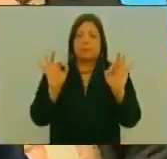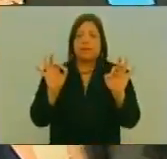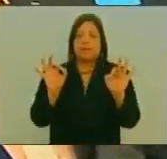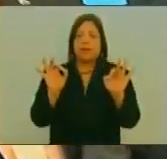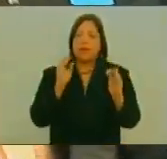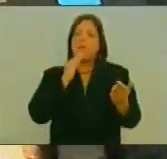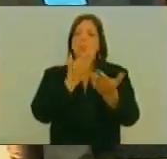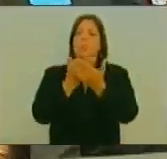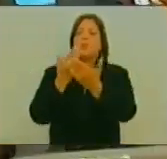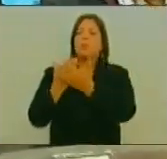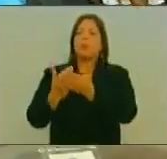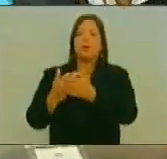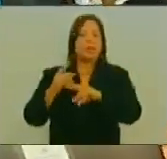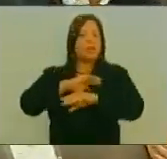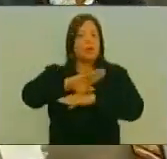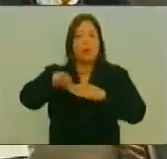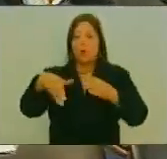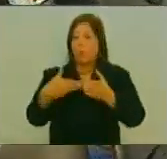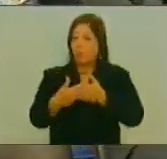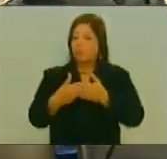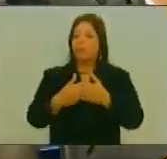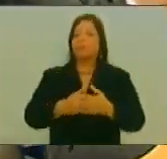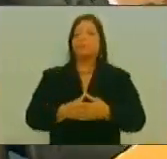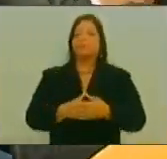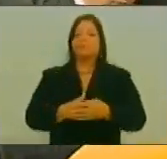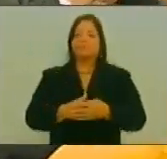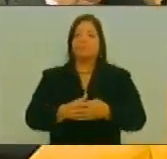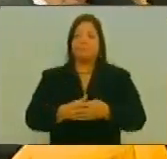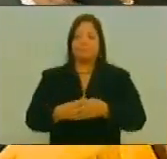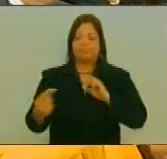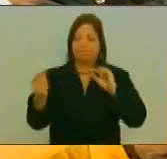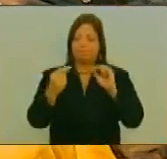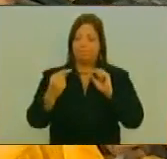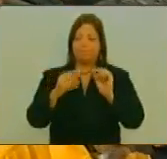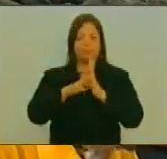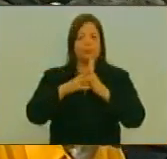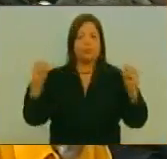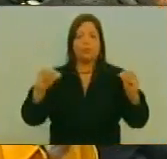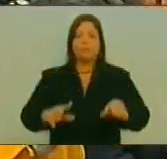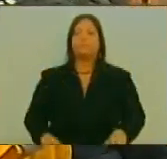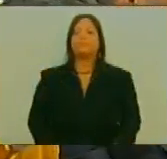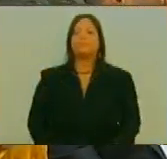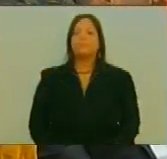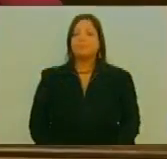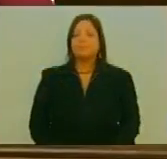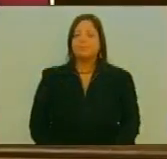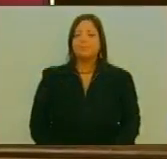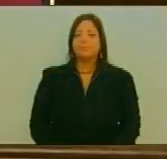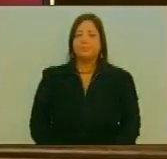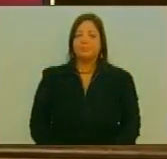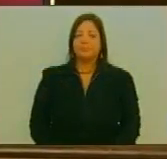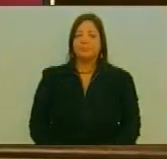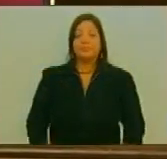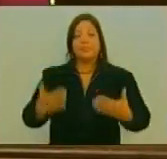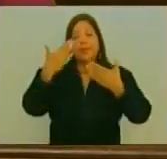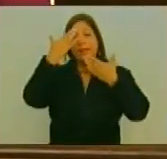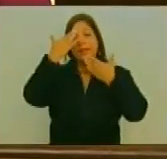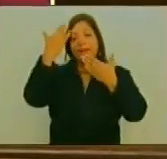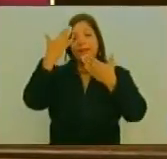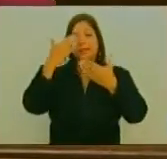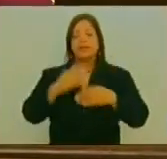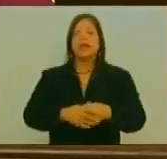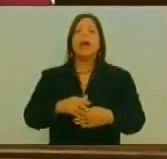De Las Propuestas Expresadas En El Curso De De De Debate Es Todo Presidenta Muchas Gracias En